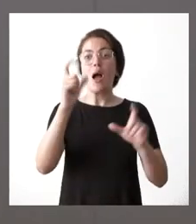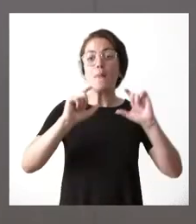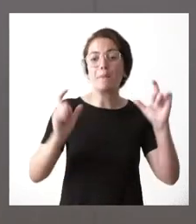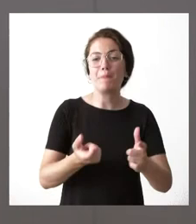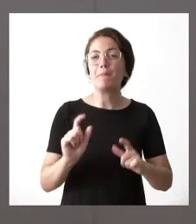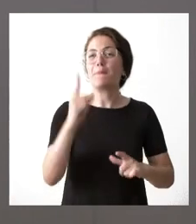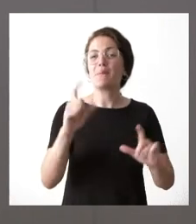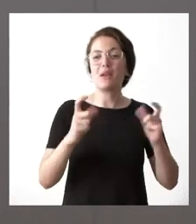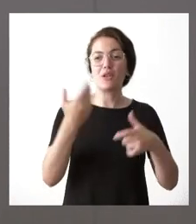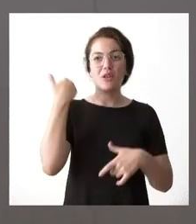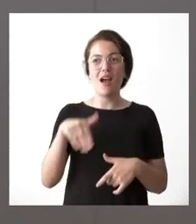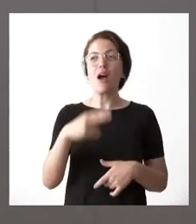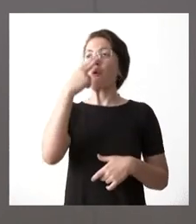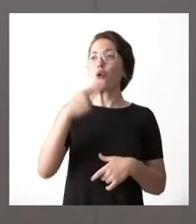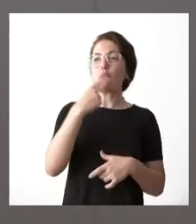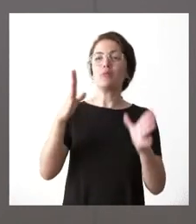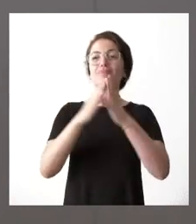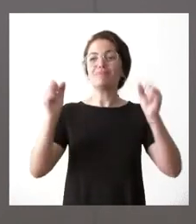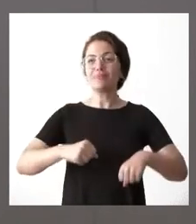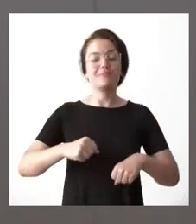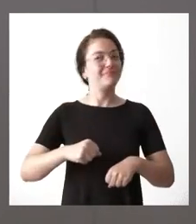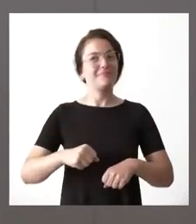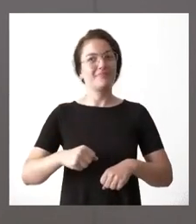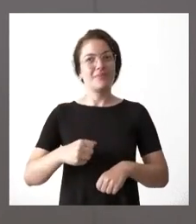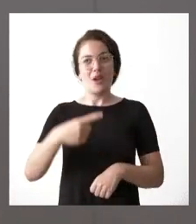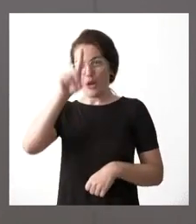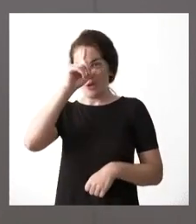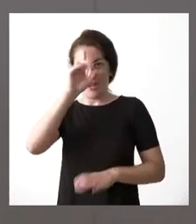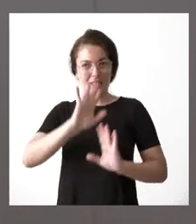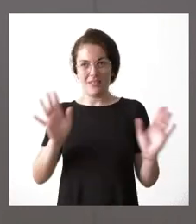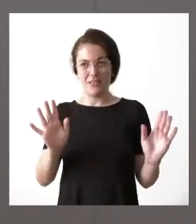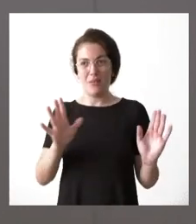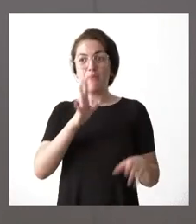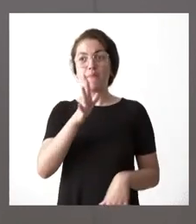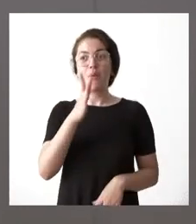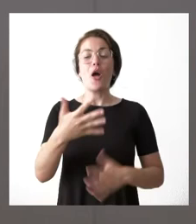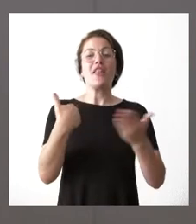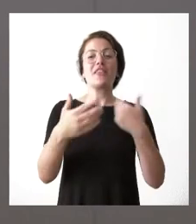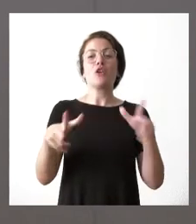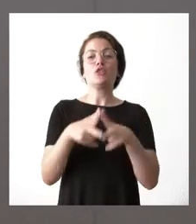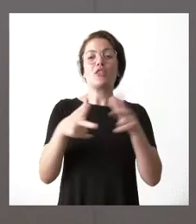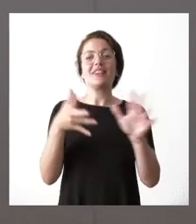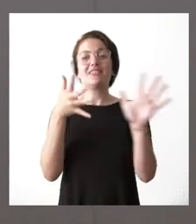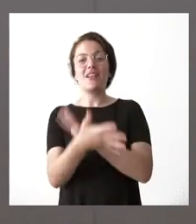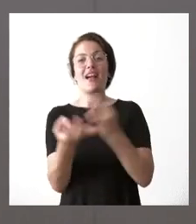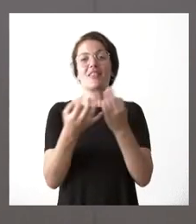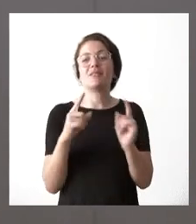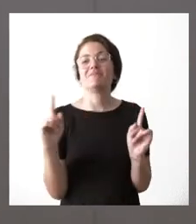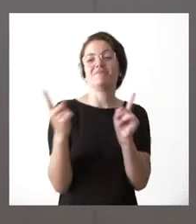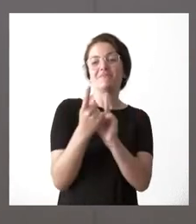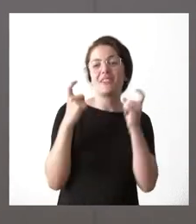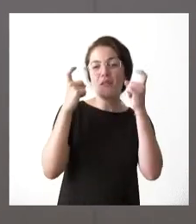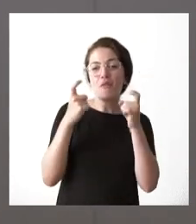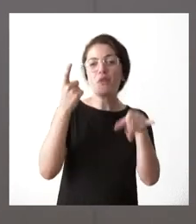los compromisos y los acuerdos pues realmente es no conocer el diálogo social el diálogo social requiere esfuerzo de aproximación requiere tiempo y requiere